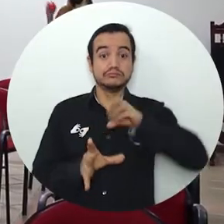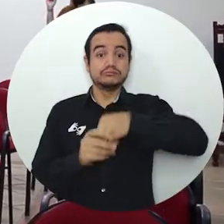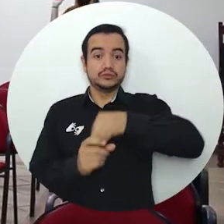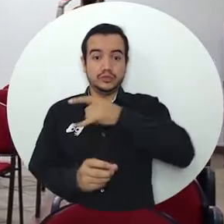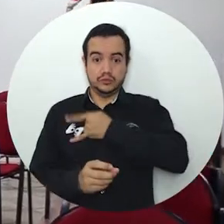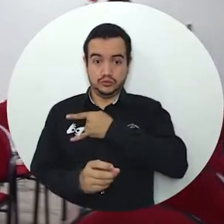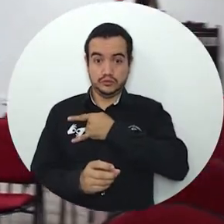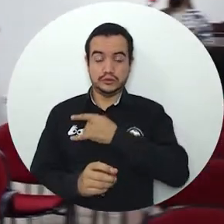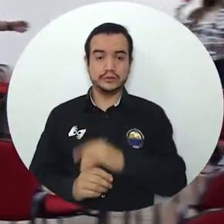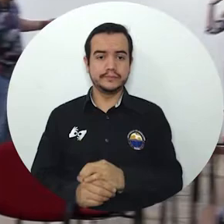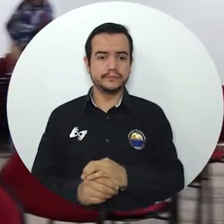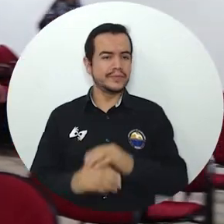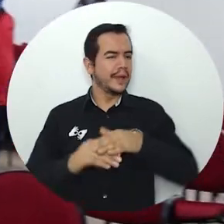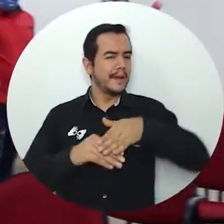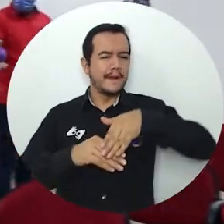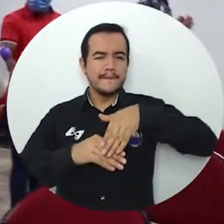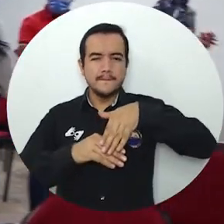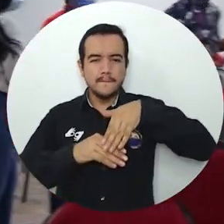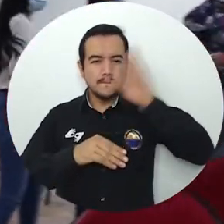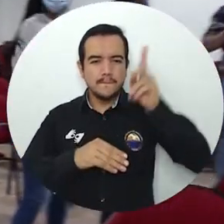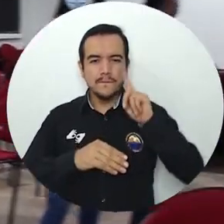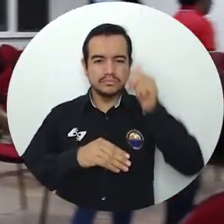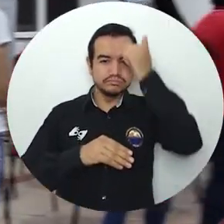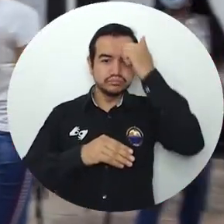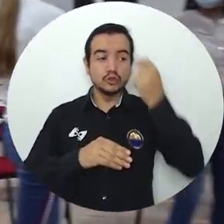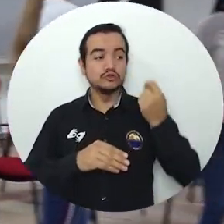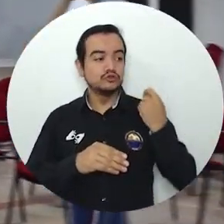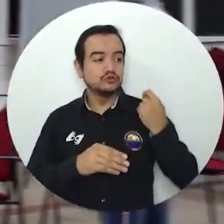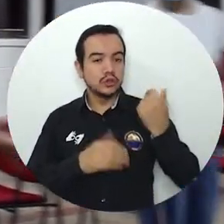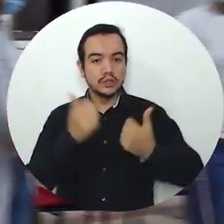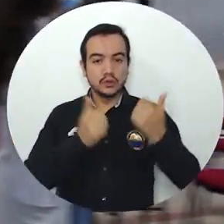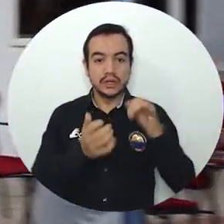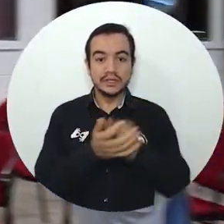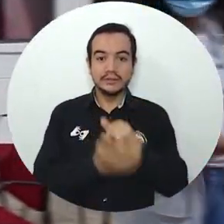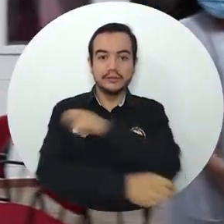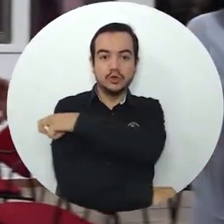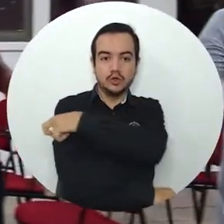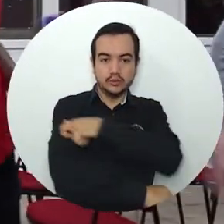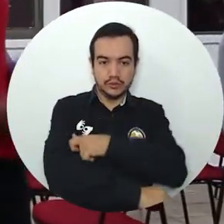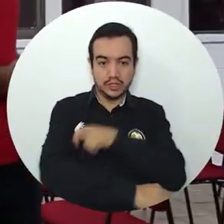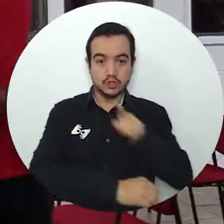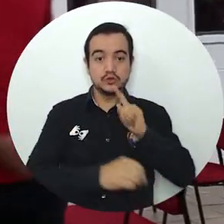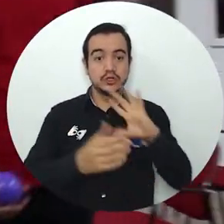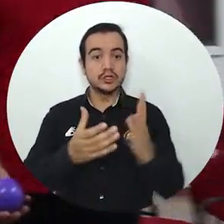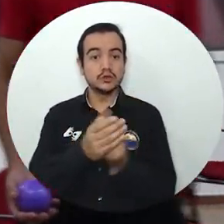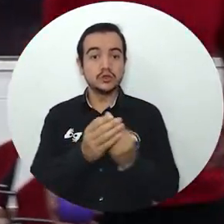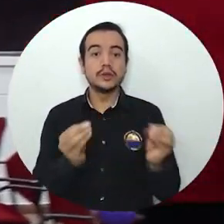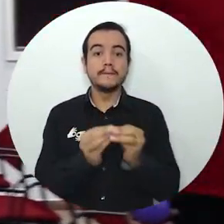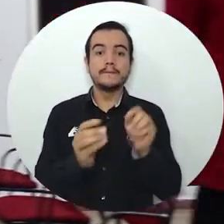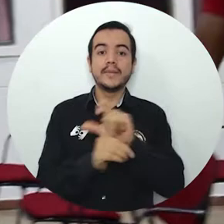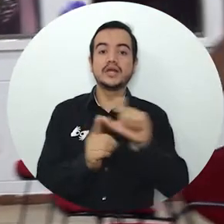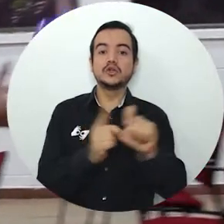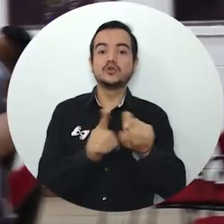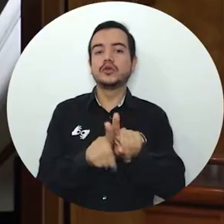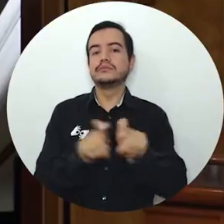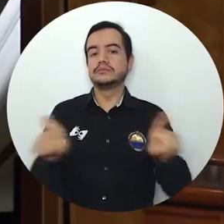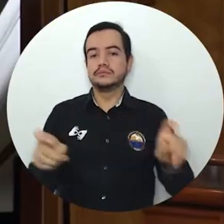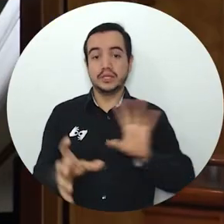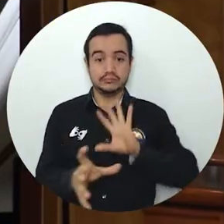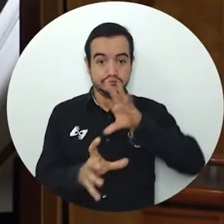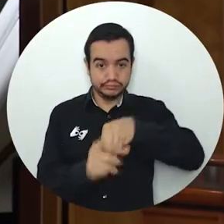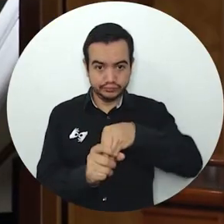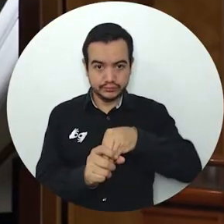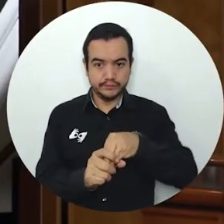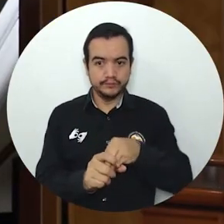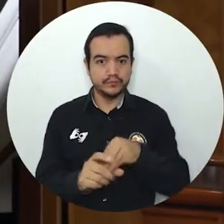al interior de la institución. Una de las más recientes es la puesta en funcionamiento del Comité de Inclusión e Interculturalidad. El